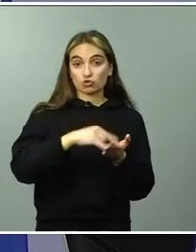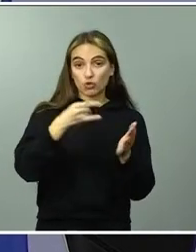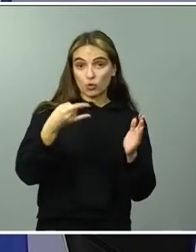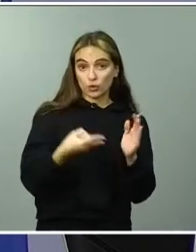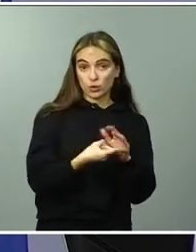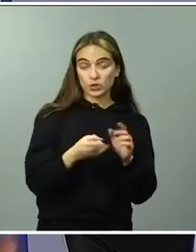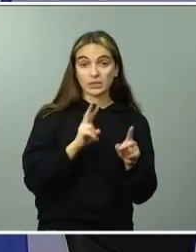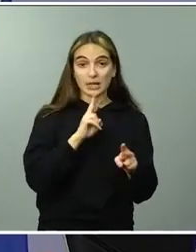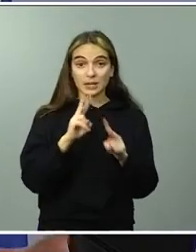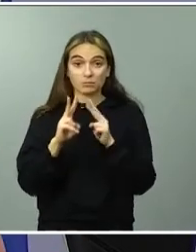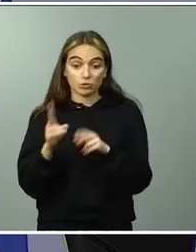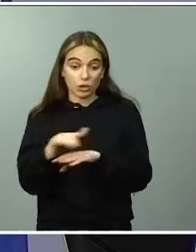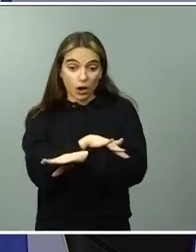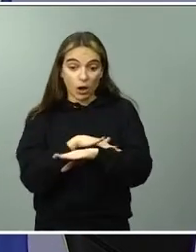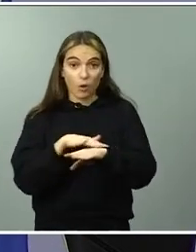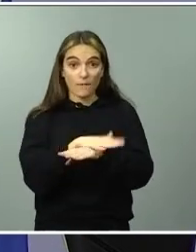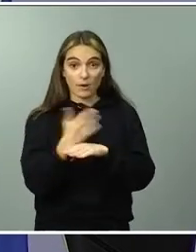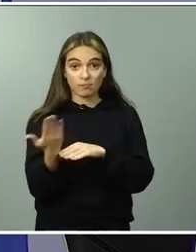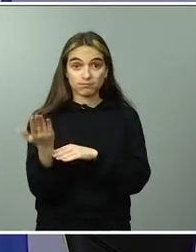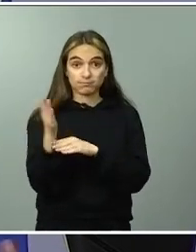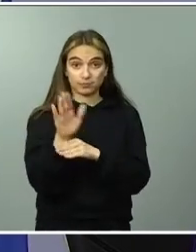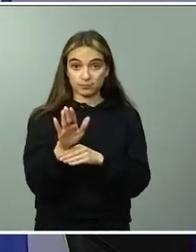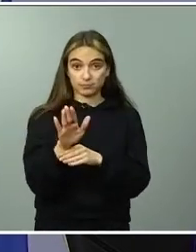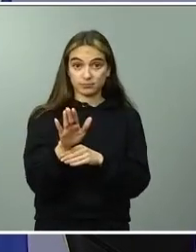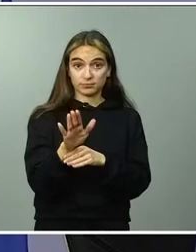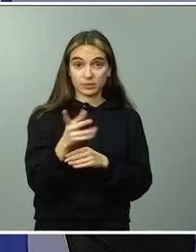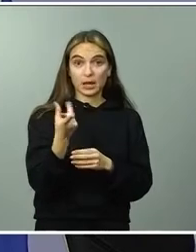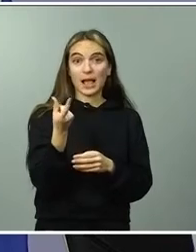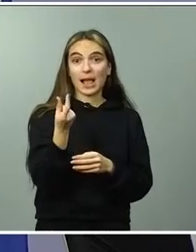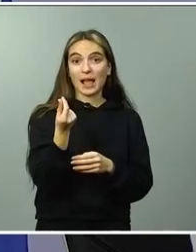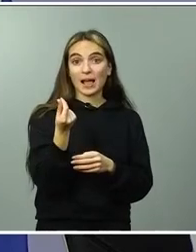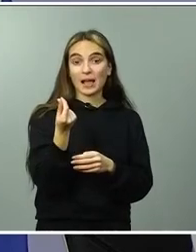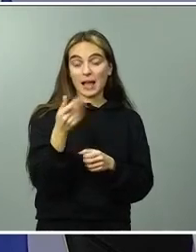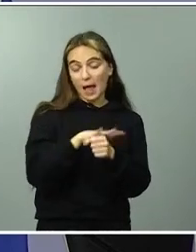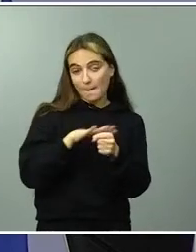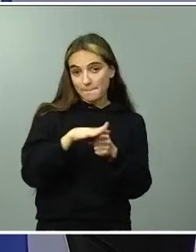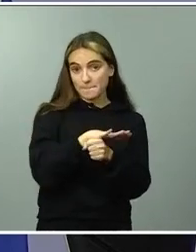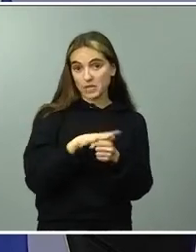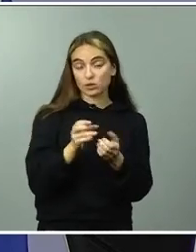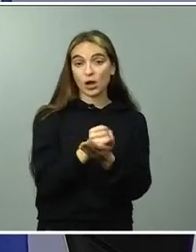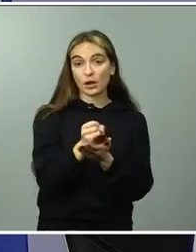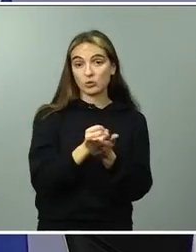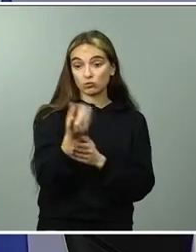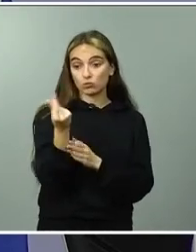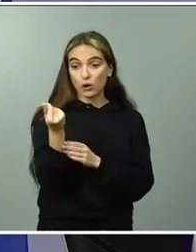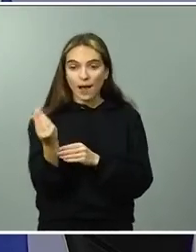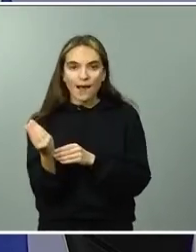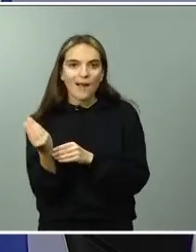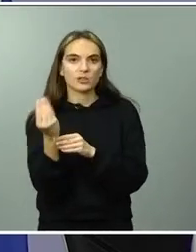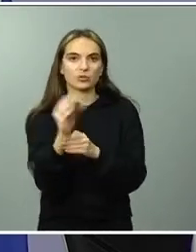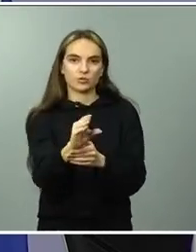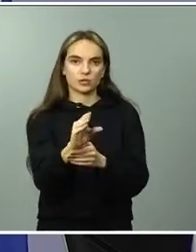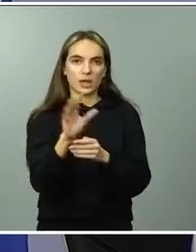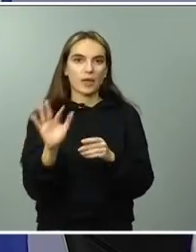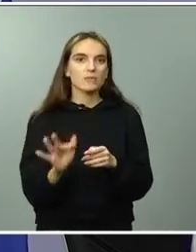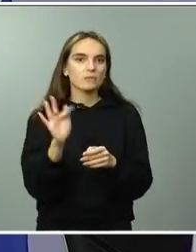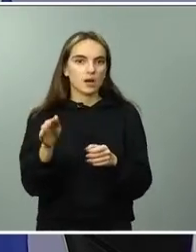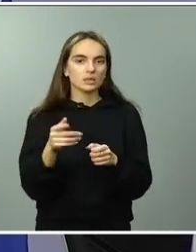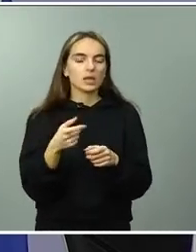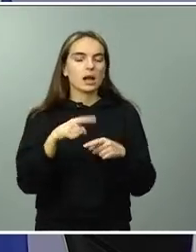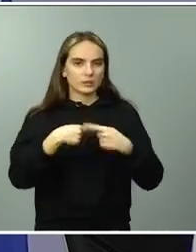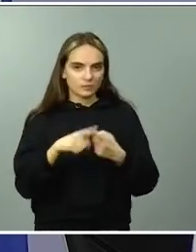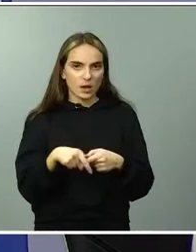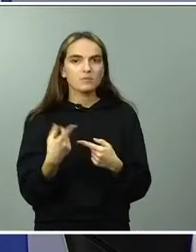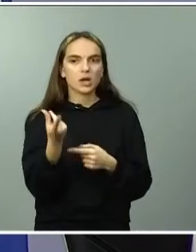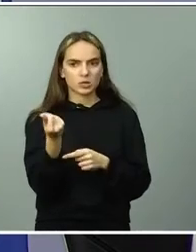mesa en forma de ayudas al sector, de ayudas directas al sector y también en formas de ayudas a las familias. Se está analizando en este momento y creo que